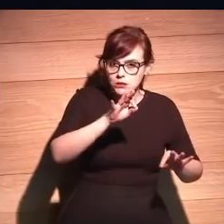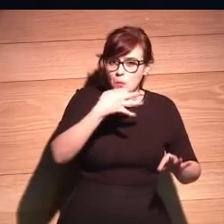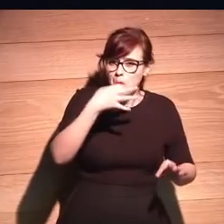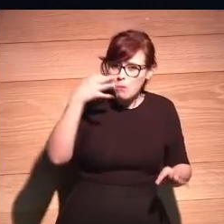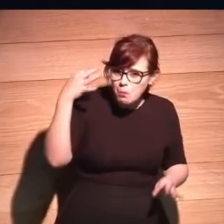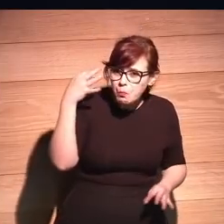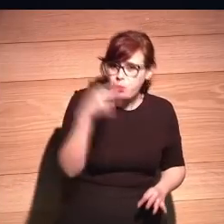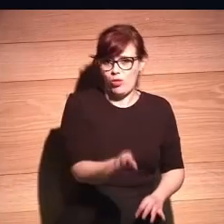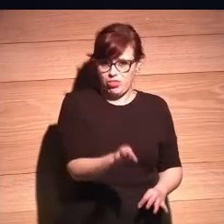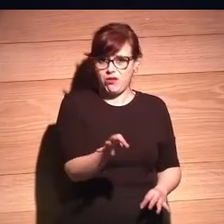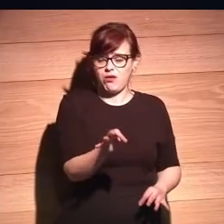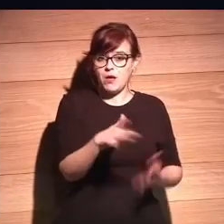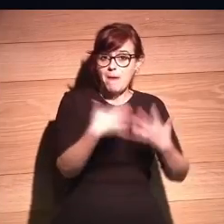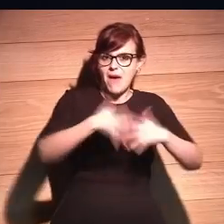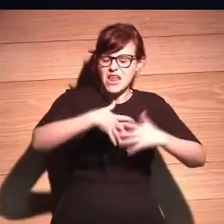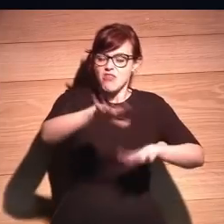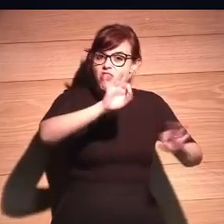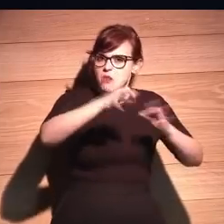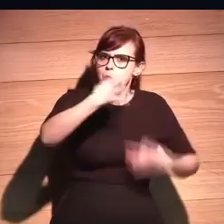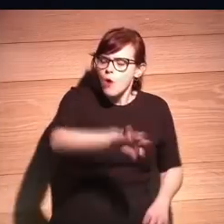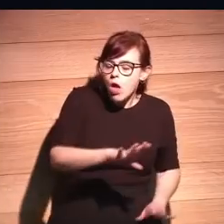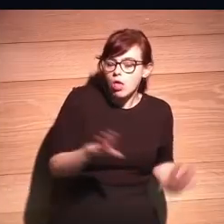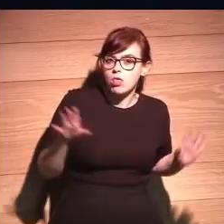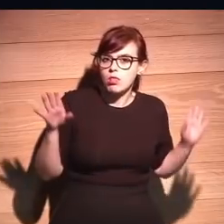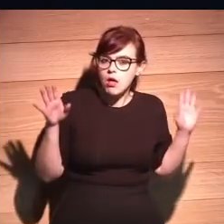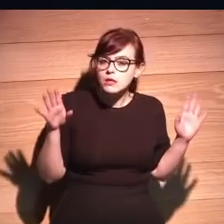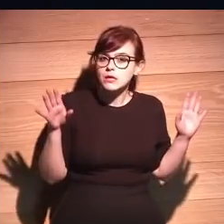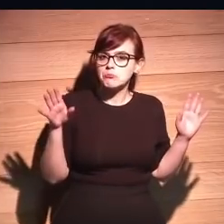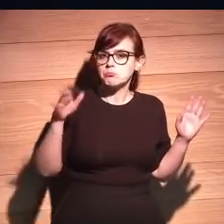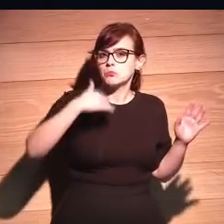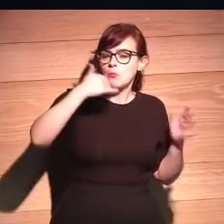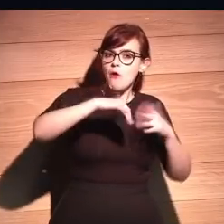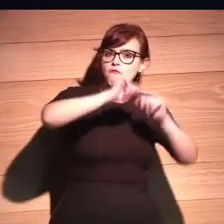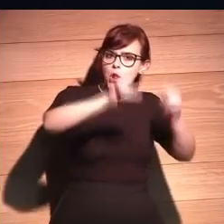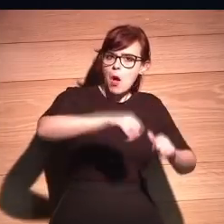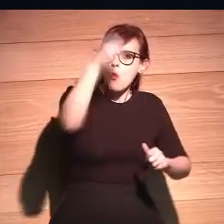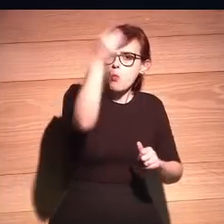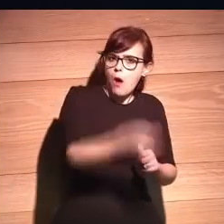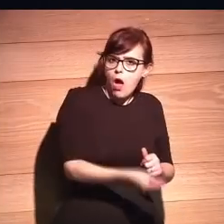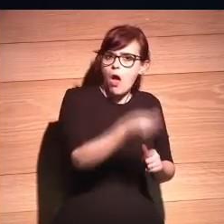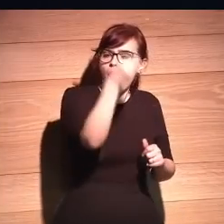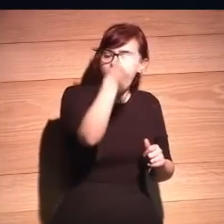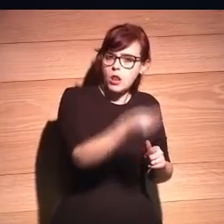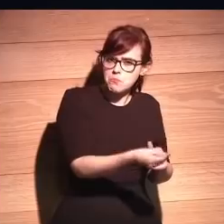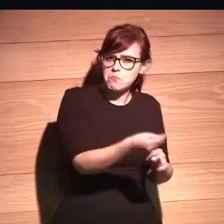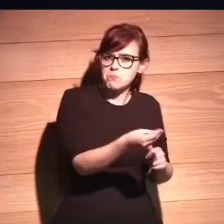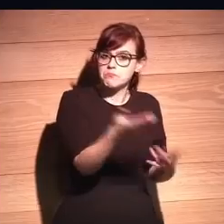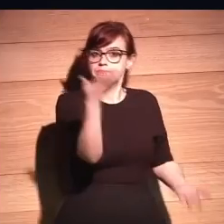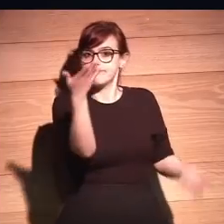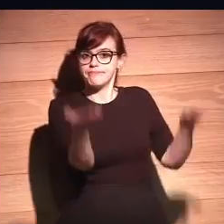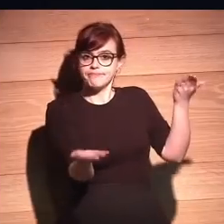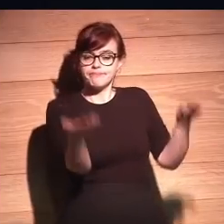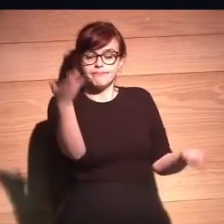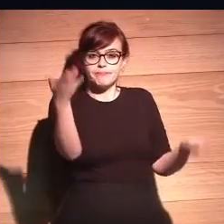decidir, y de forma bastante buena. Entonces eso